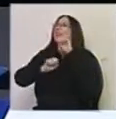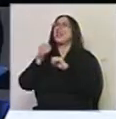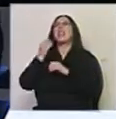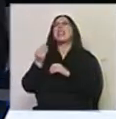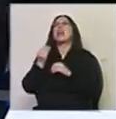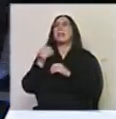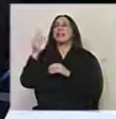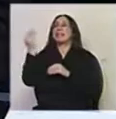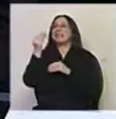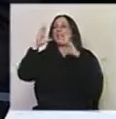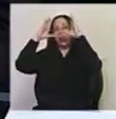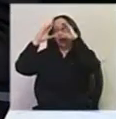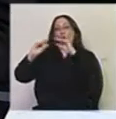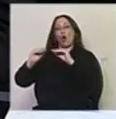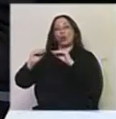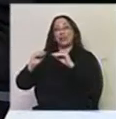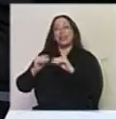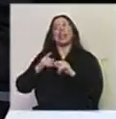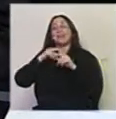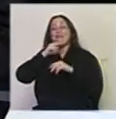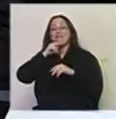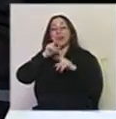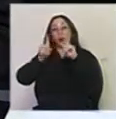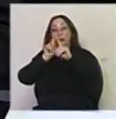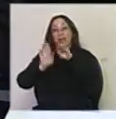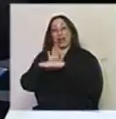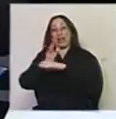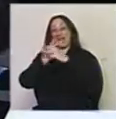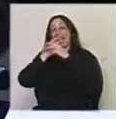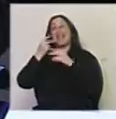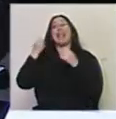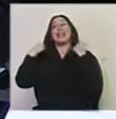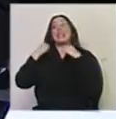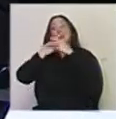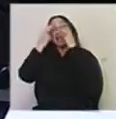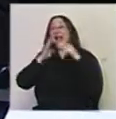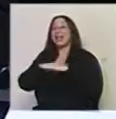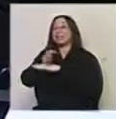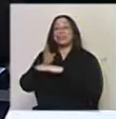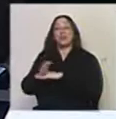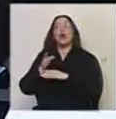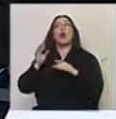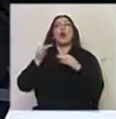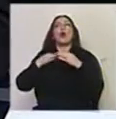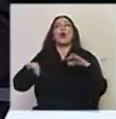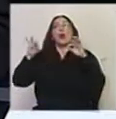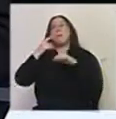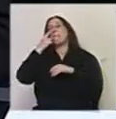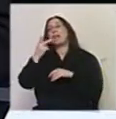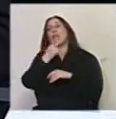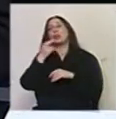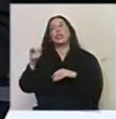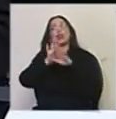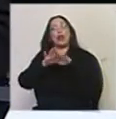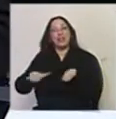en la noche de gala. Entonces, el viernes 11 de la mañana en el sello general, los chicos tienen acceso a eso y hemos tenido conciertos con más de 1.200 niños